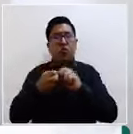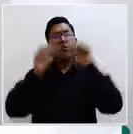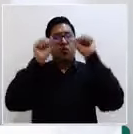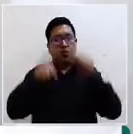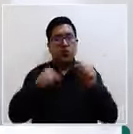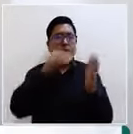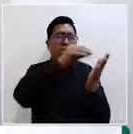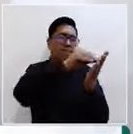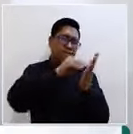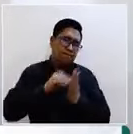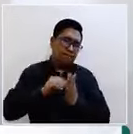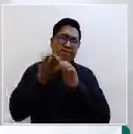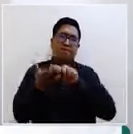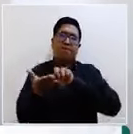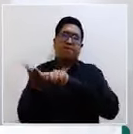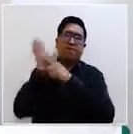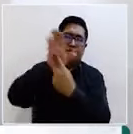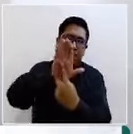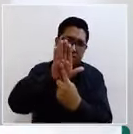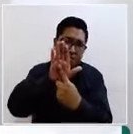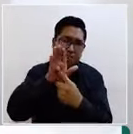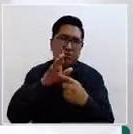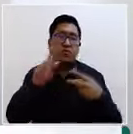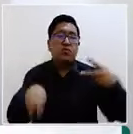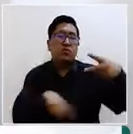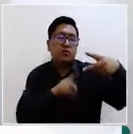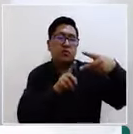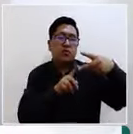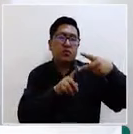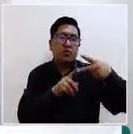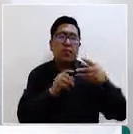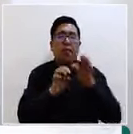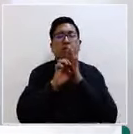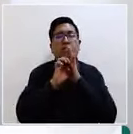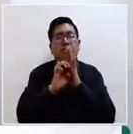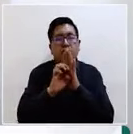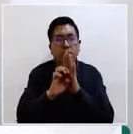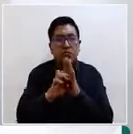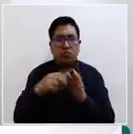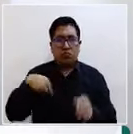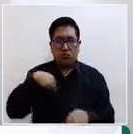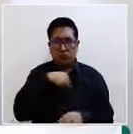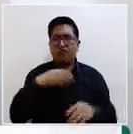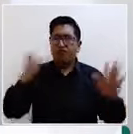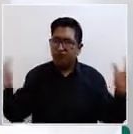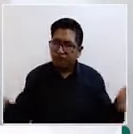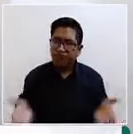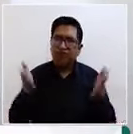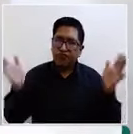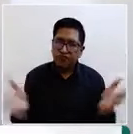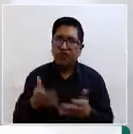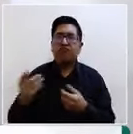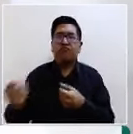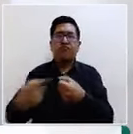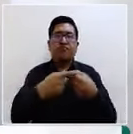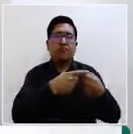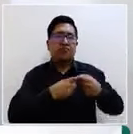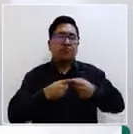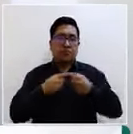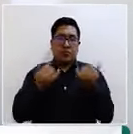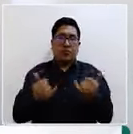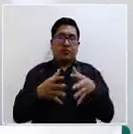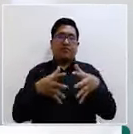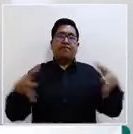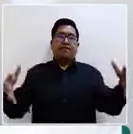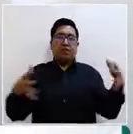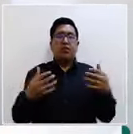y también incitamos mucho a ser partícipes de estos eventos. Y por eso, o yo me